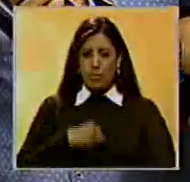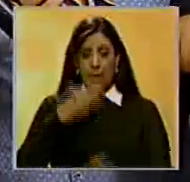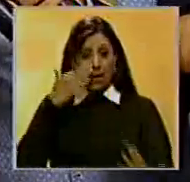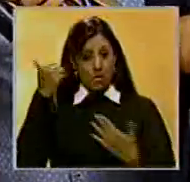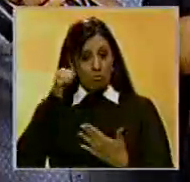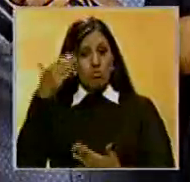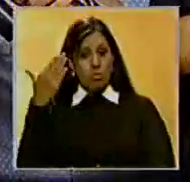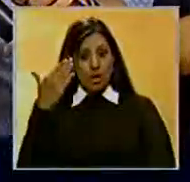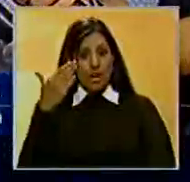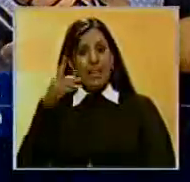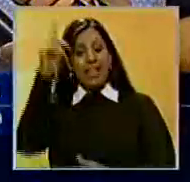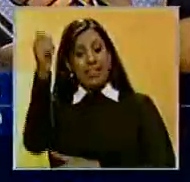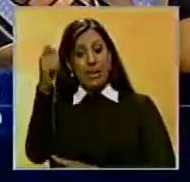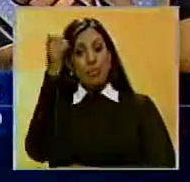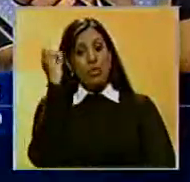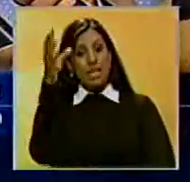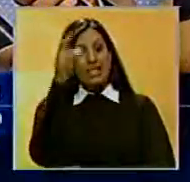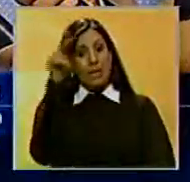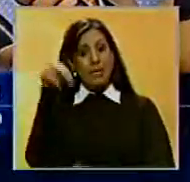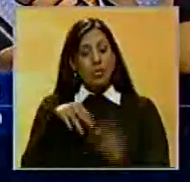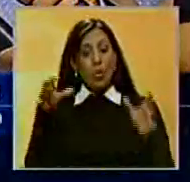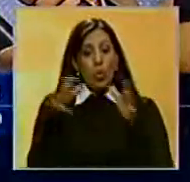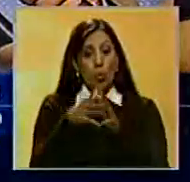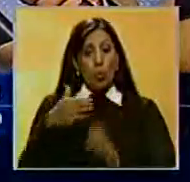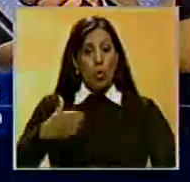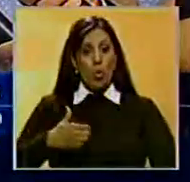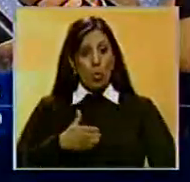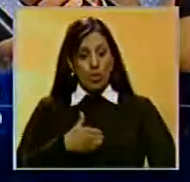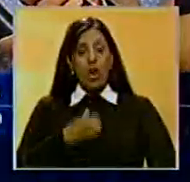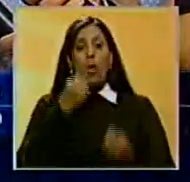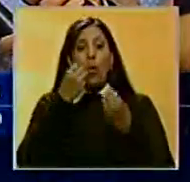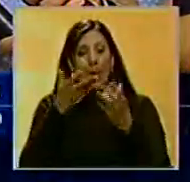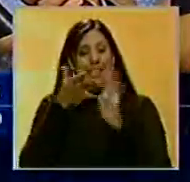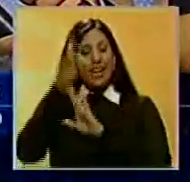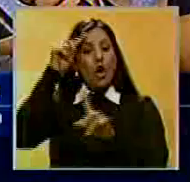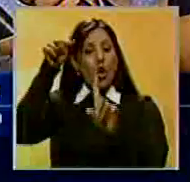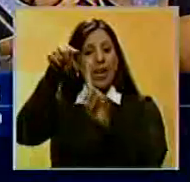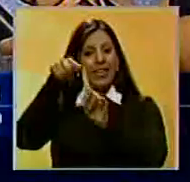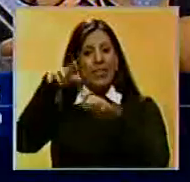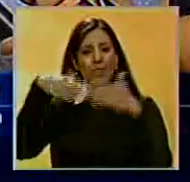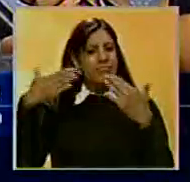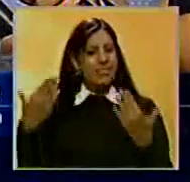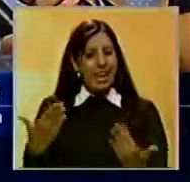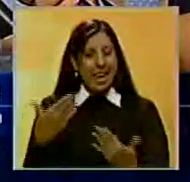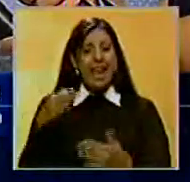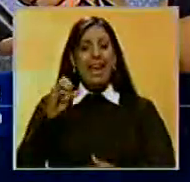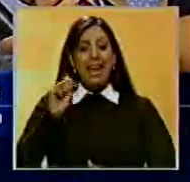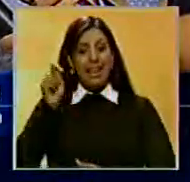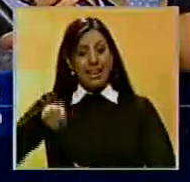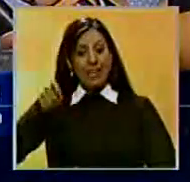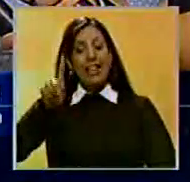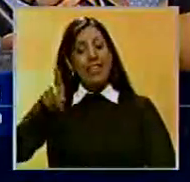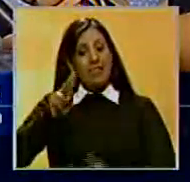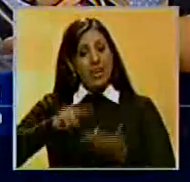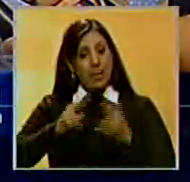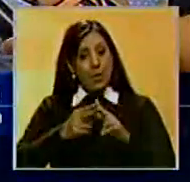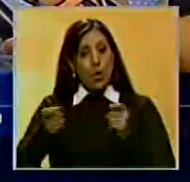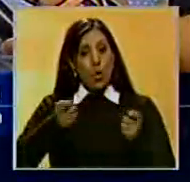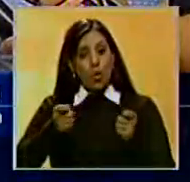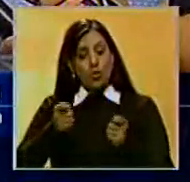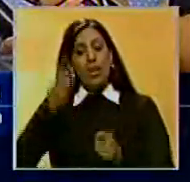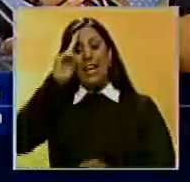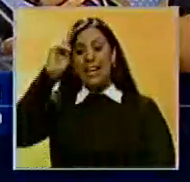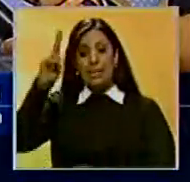María Albert Barrios, diputada de la Asamblea Nacional por la Unidad, aseguró que el objetivo de la actividad es que el TSJ reconsidere la medida